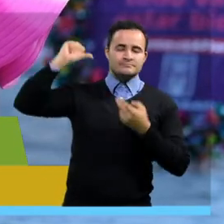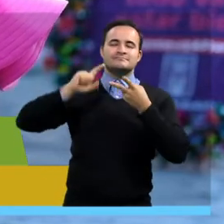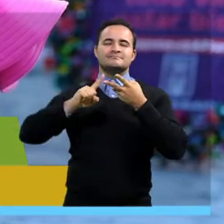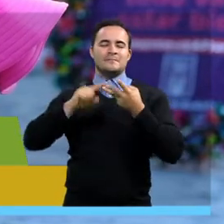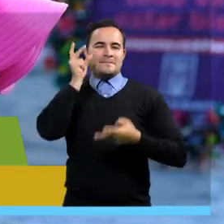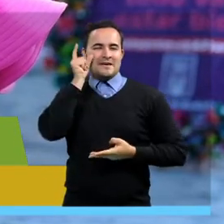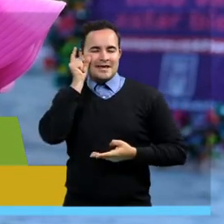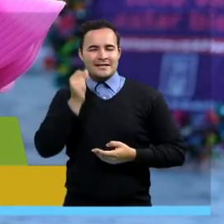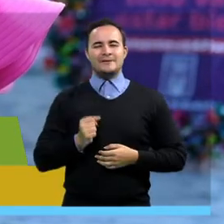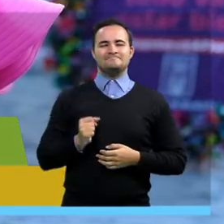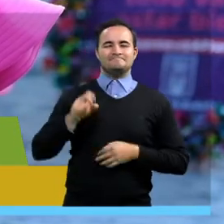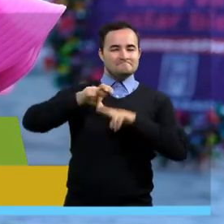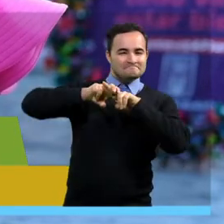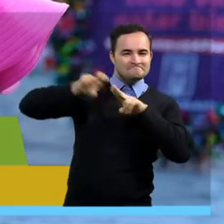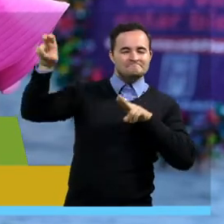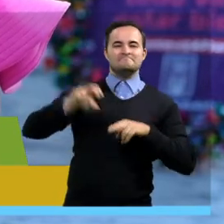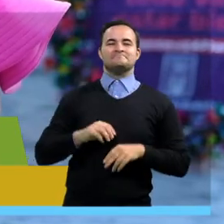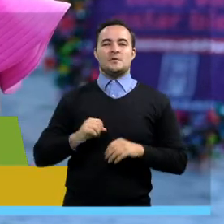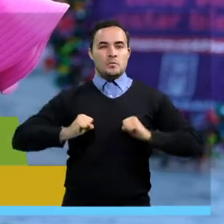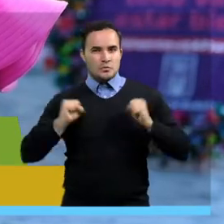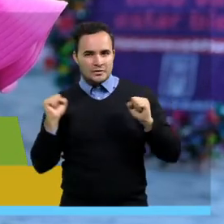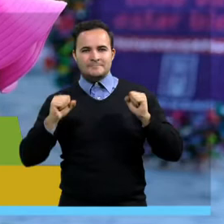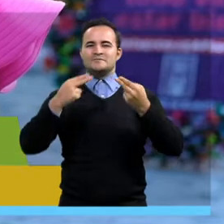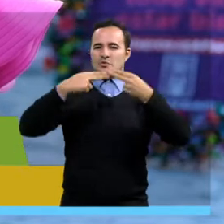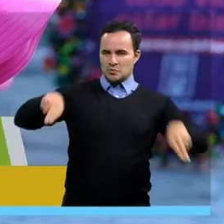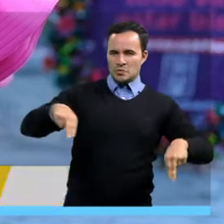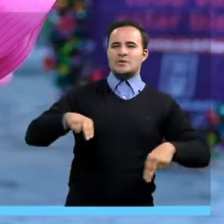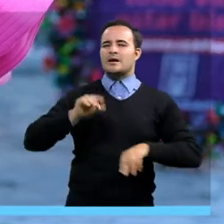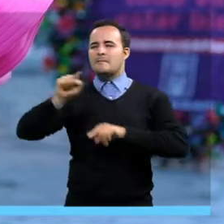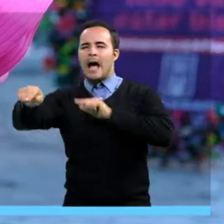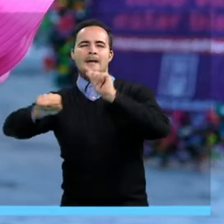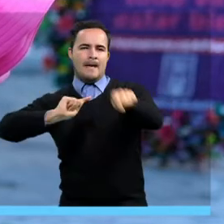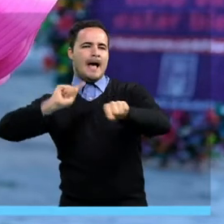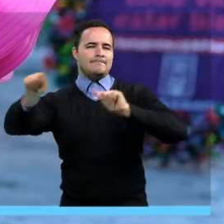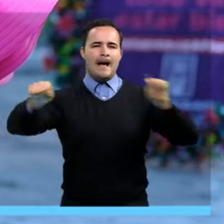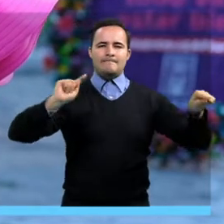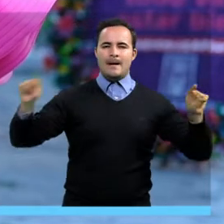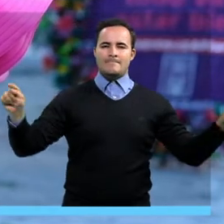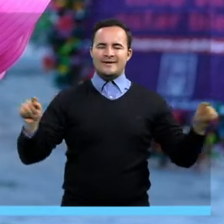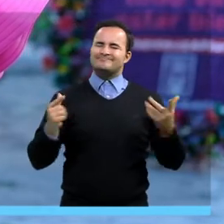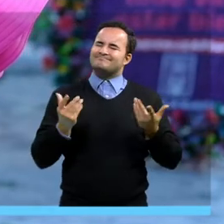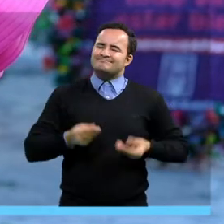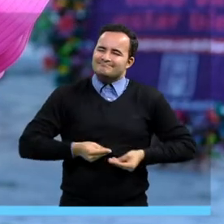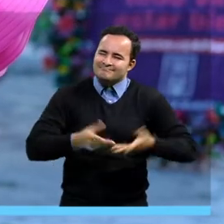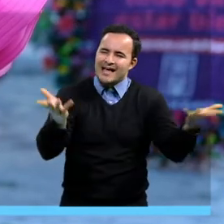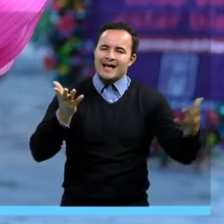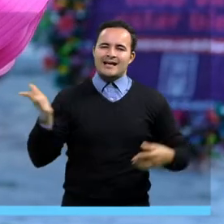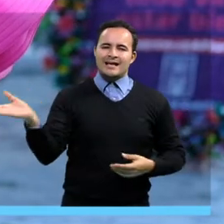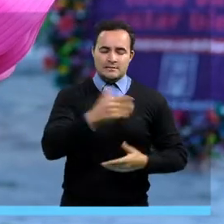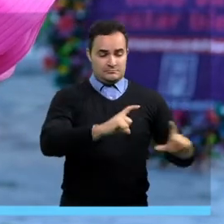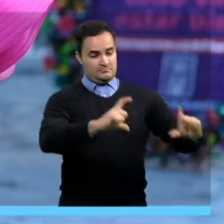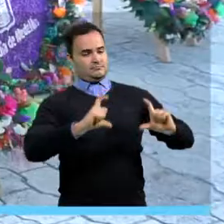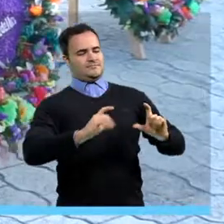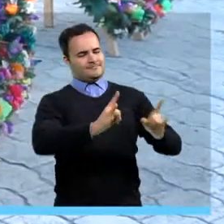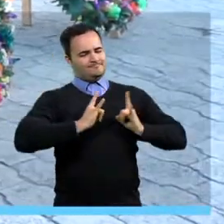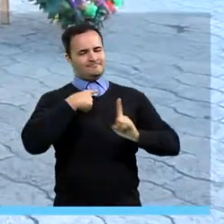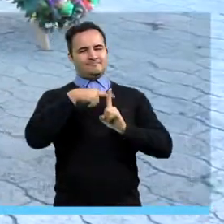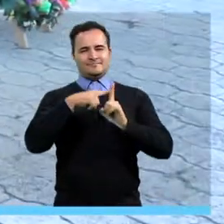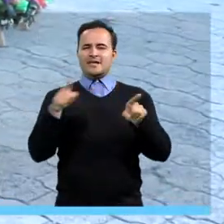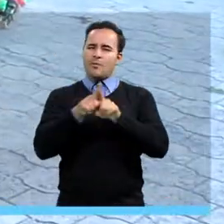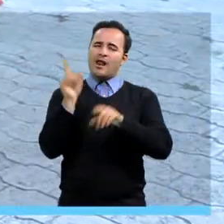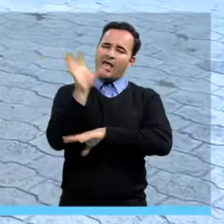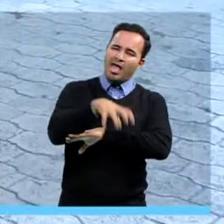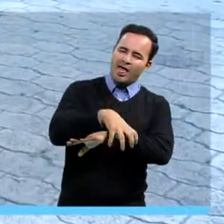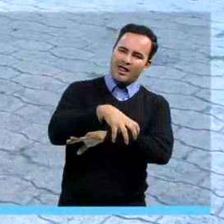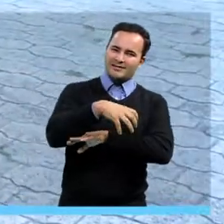Cúcuta, en Ocaña, en Pereira, en Manizales, en Bogotá y en Tunja. Queremos llevar un mensaje de esperanza.